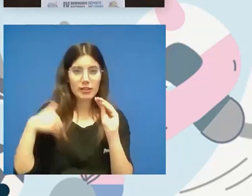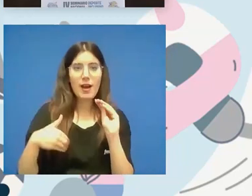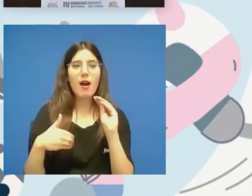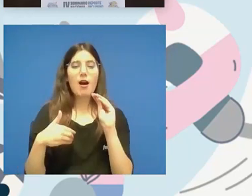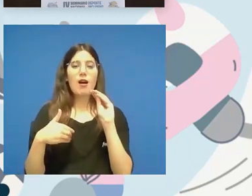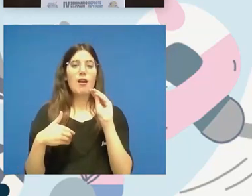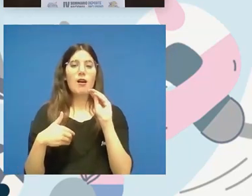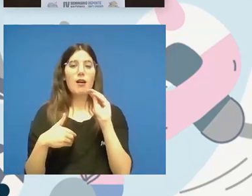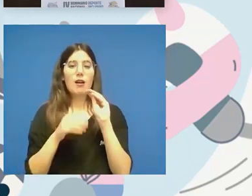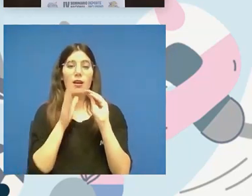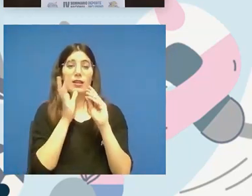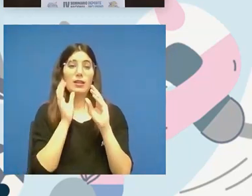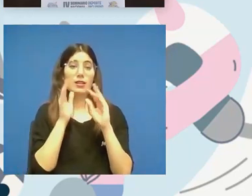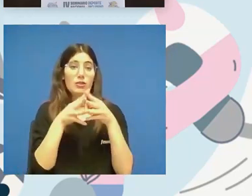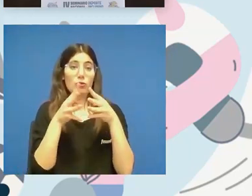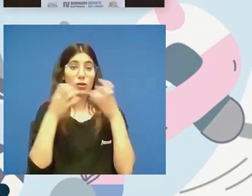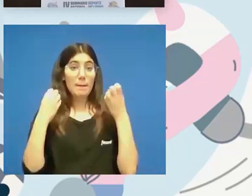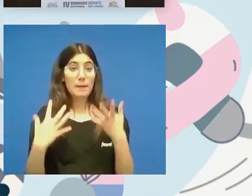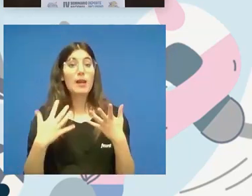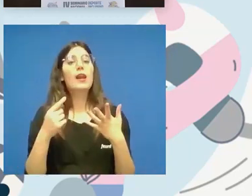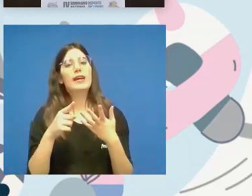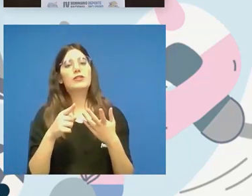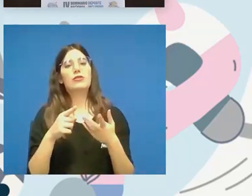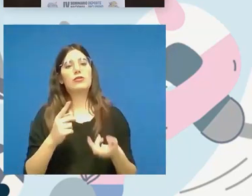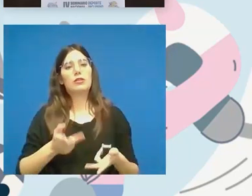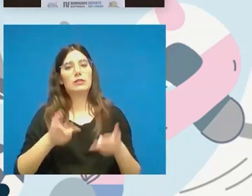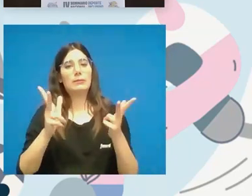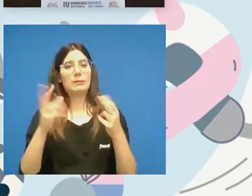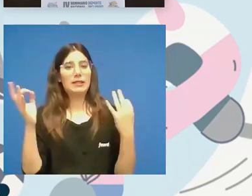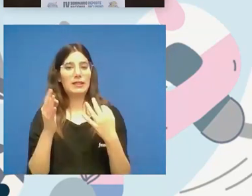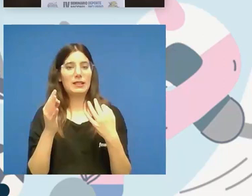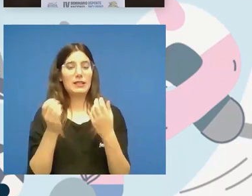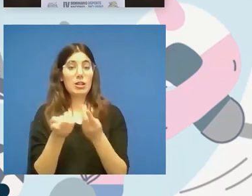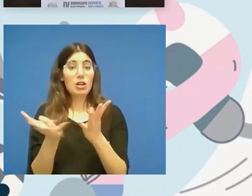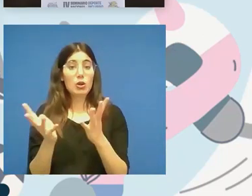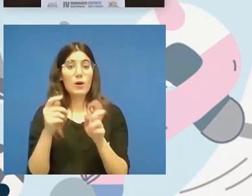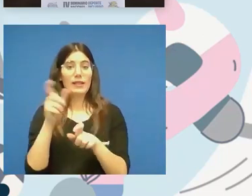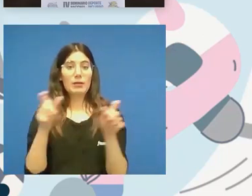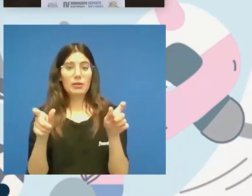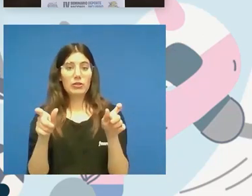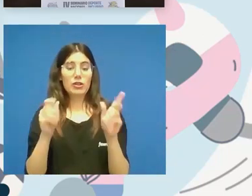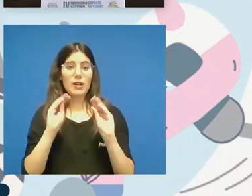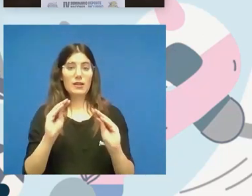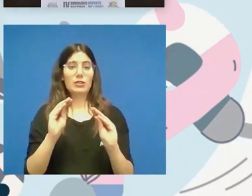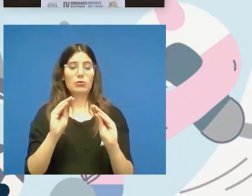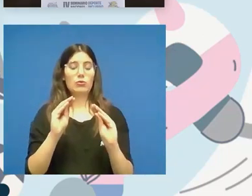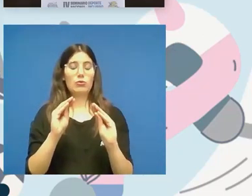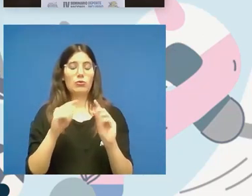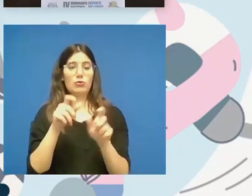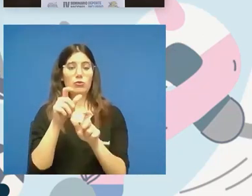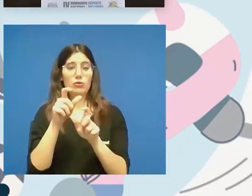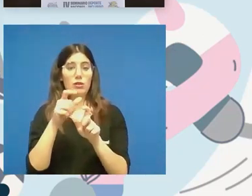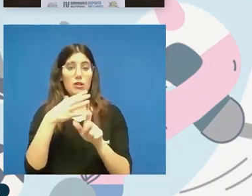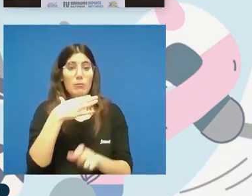bien estructurado permitirá que cualquier persona que tenga en su población un club de básquet